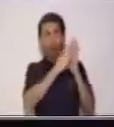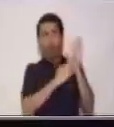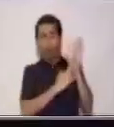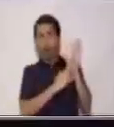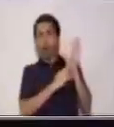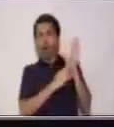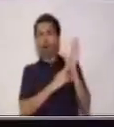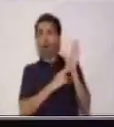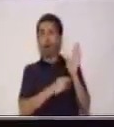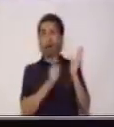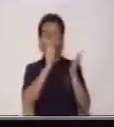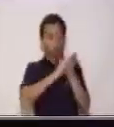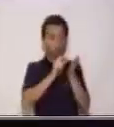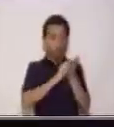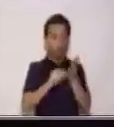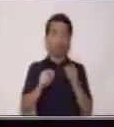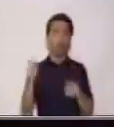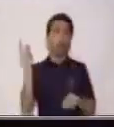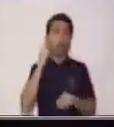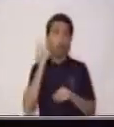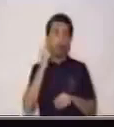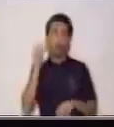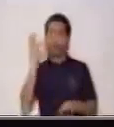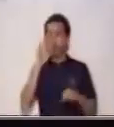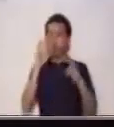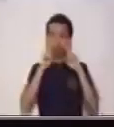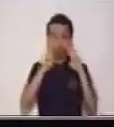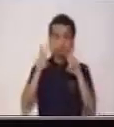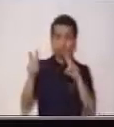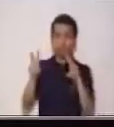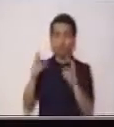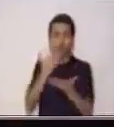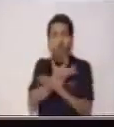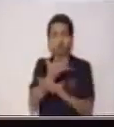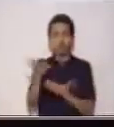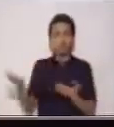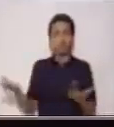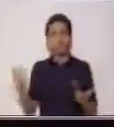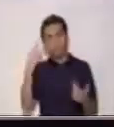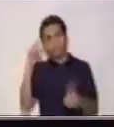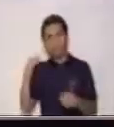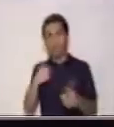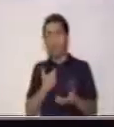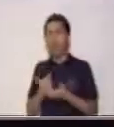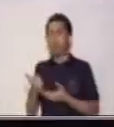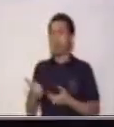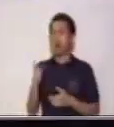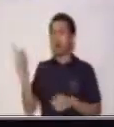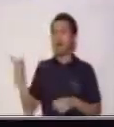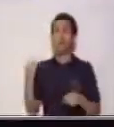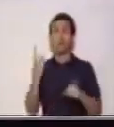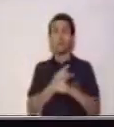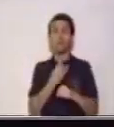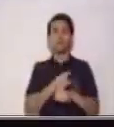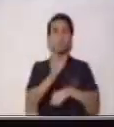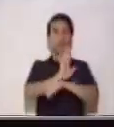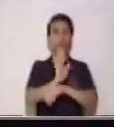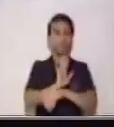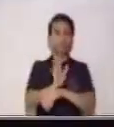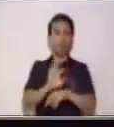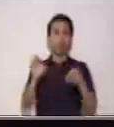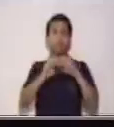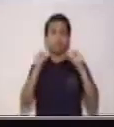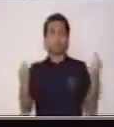escritos, sonoros o visuales. ¿Algún producto o servicio? Y este sí se vale de los medios de comunicación. El